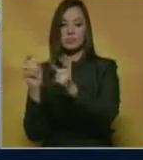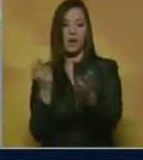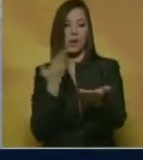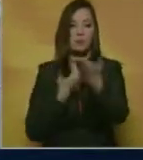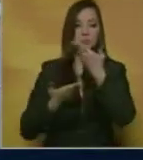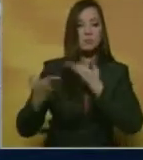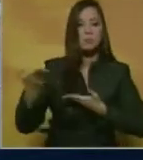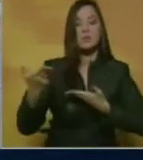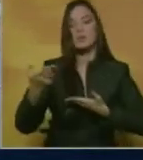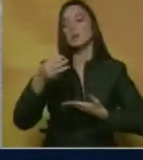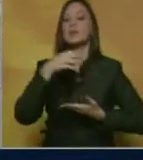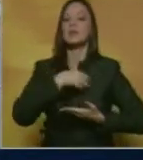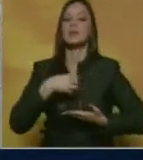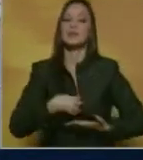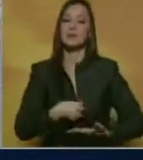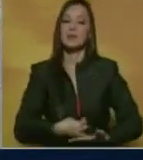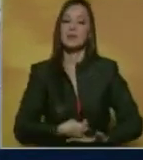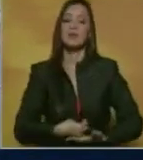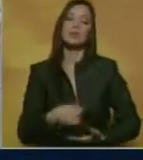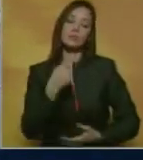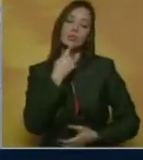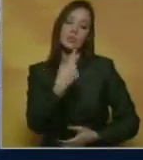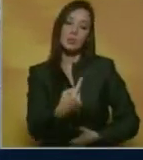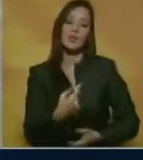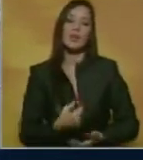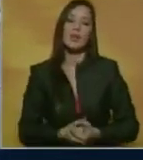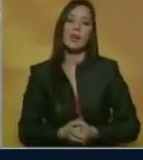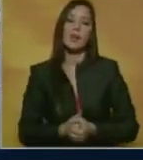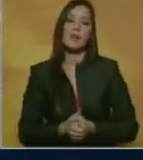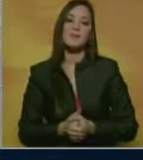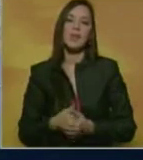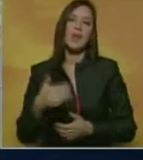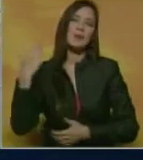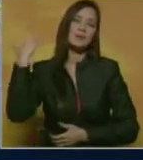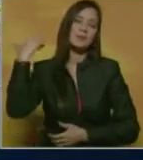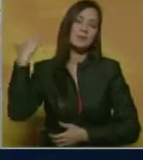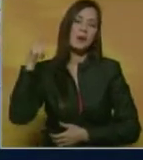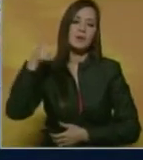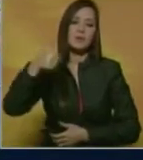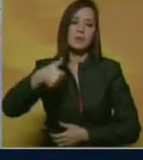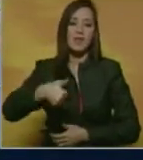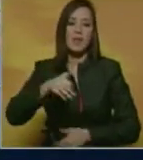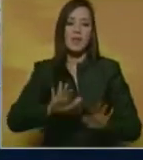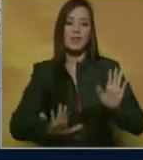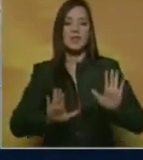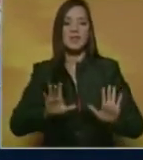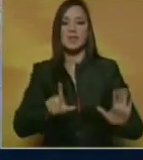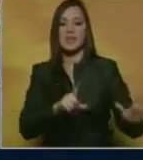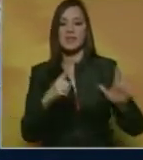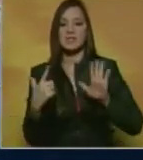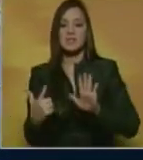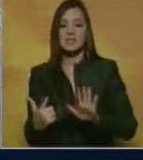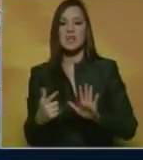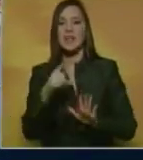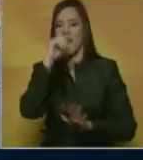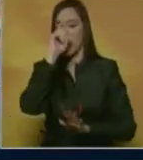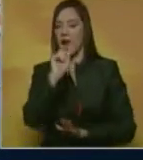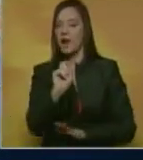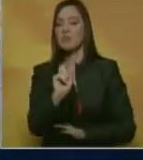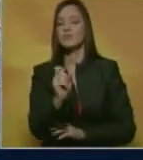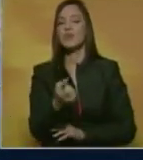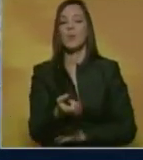el sistema de donación y trasplante. Yo te diría que arrancamos básicamente hace 17 años en cero y la organización logró llegar hasta